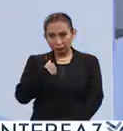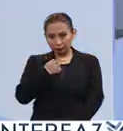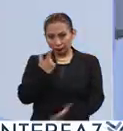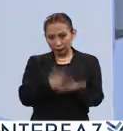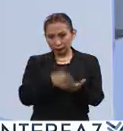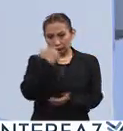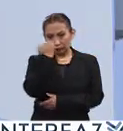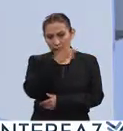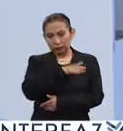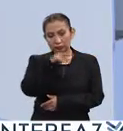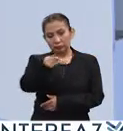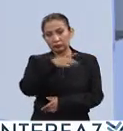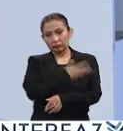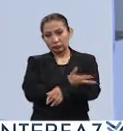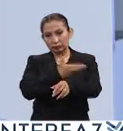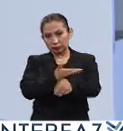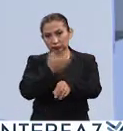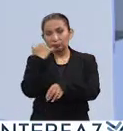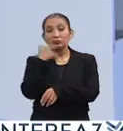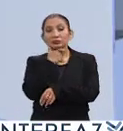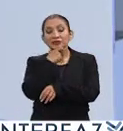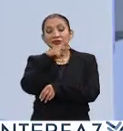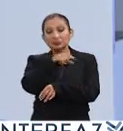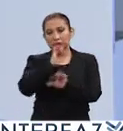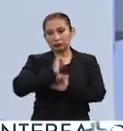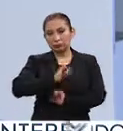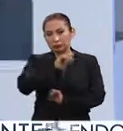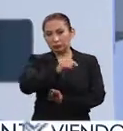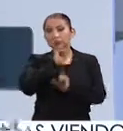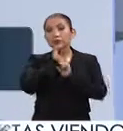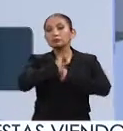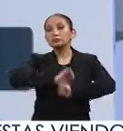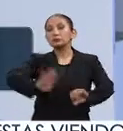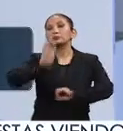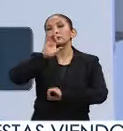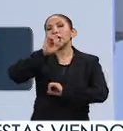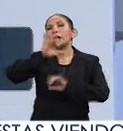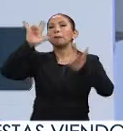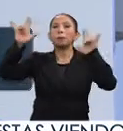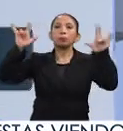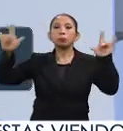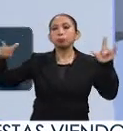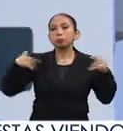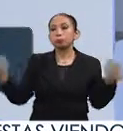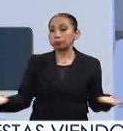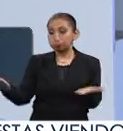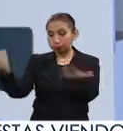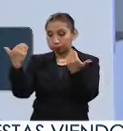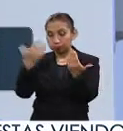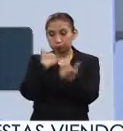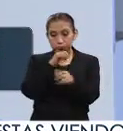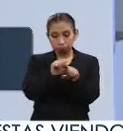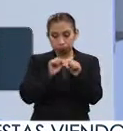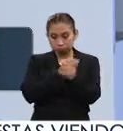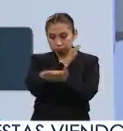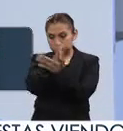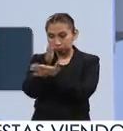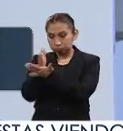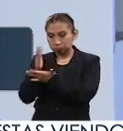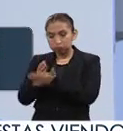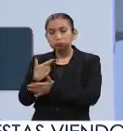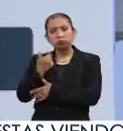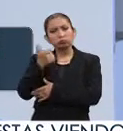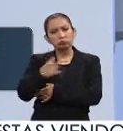escuela existe la coordinación de inglés la cual es la encargada de la difusión de la beca y de promover esto en las aulas. Entonces